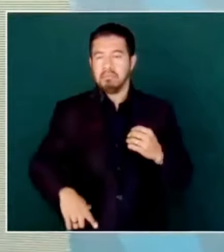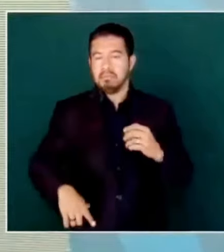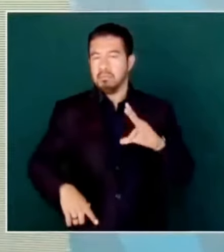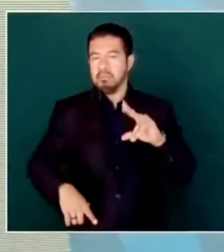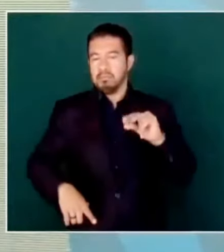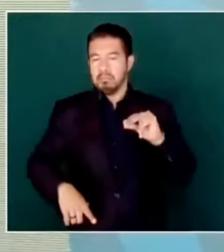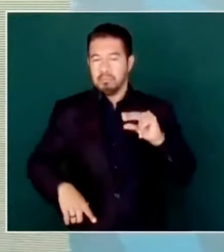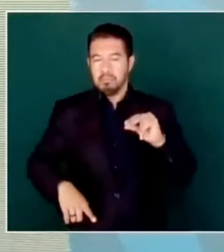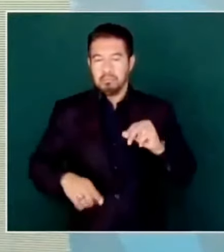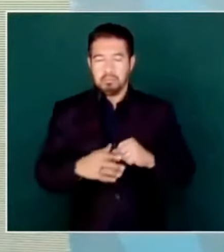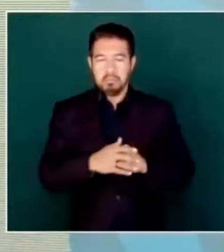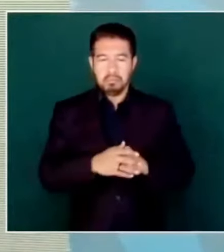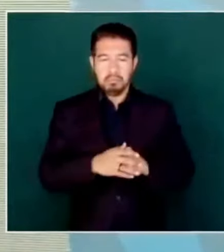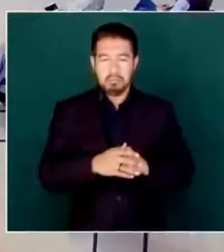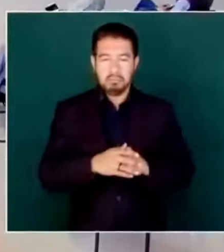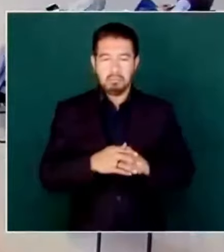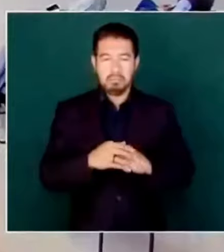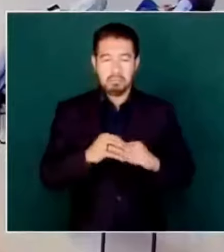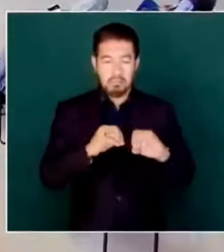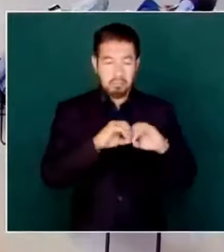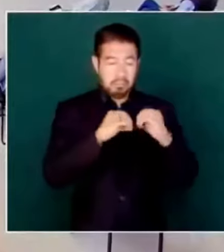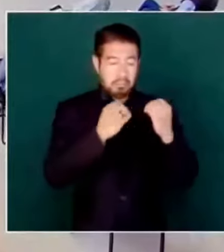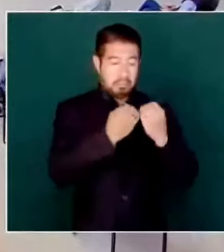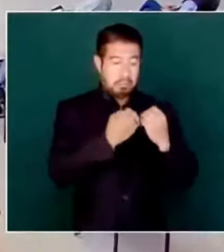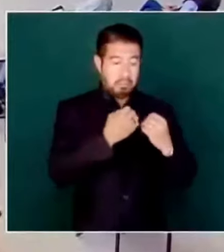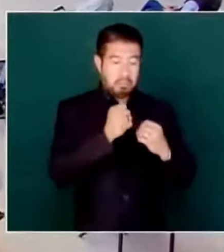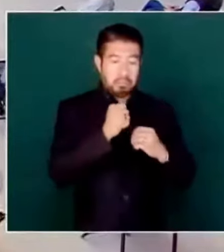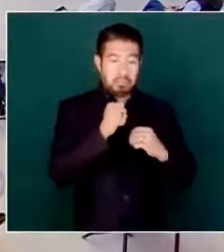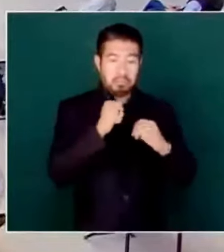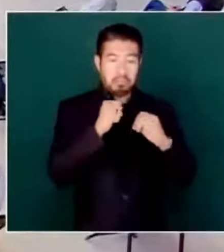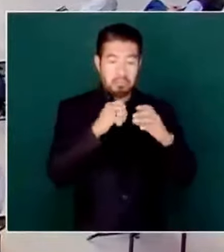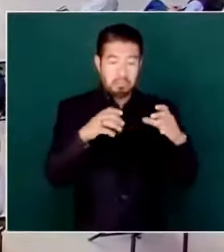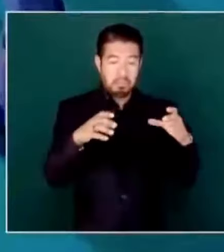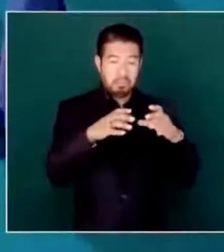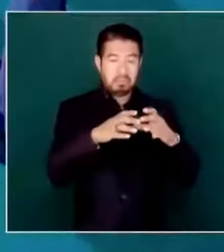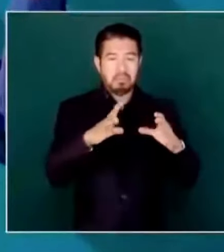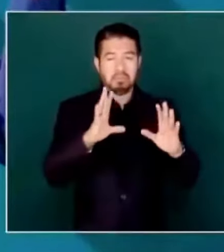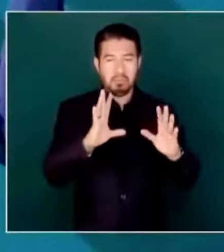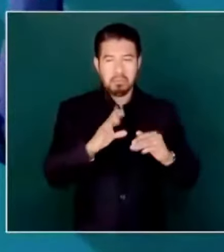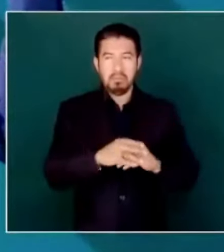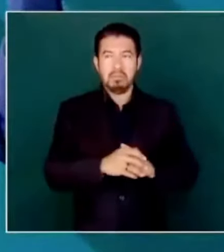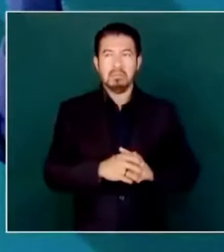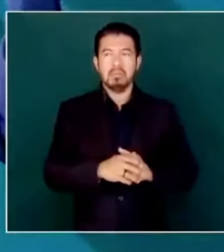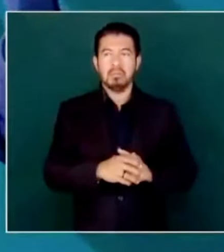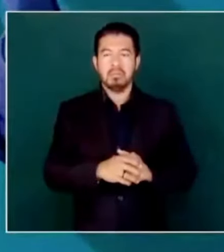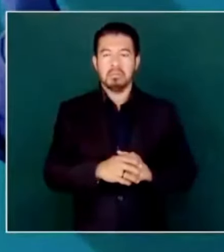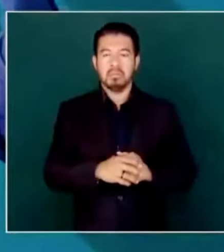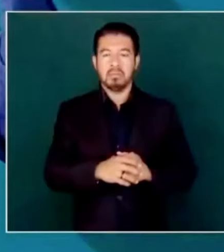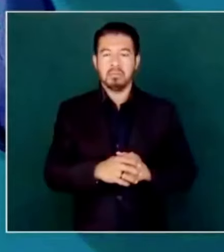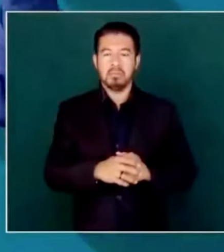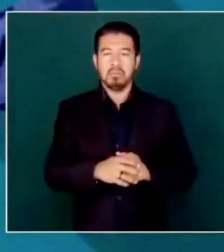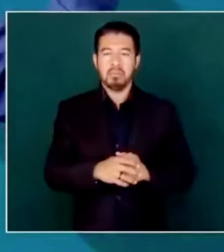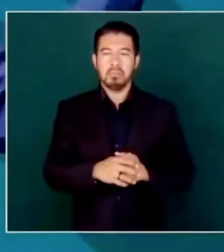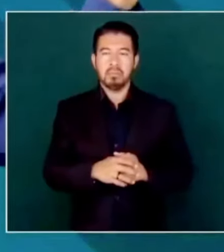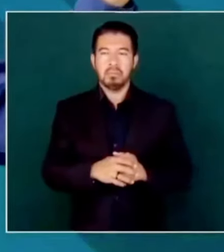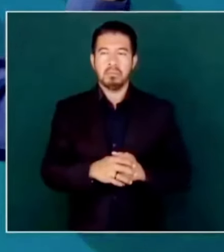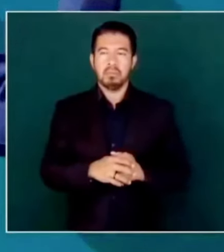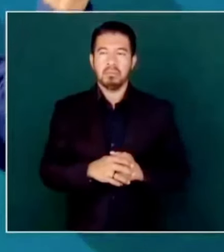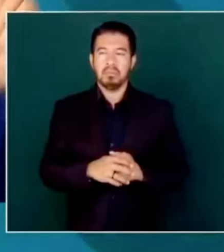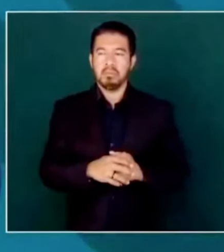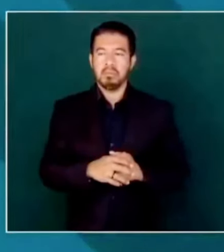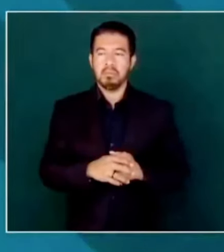las organizaciones sociales, ya ni hablemos de los grupos